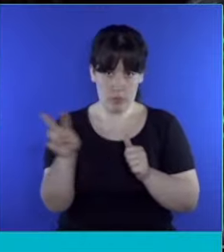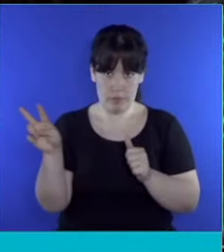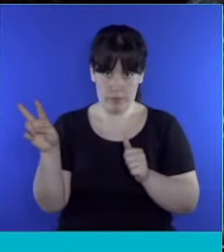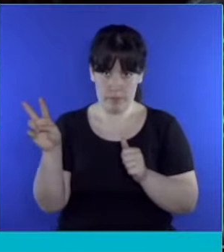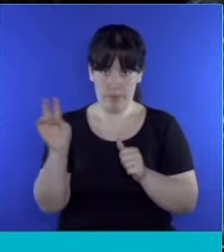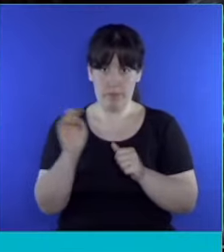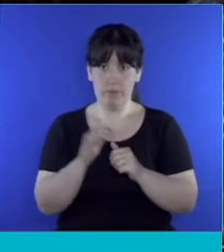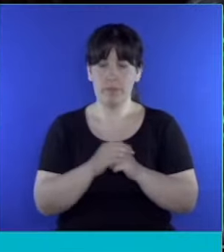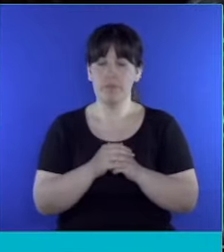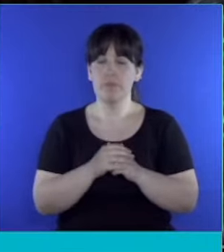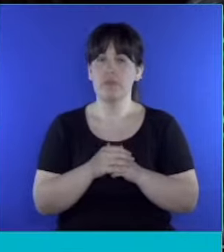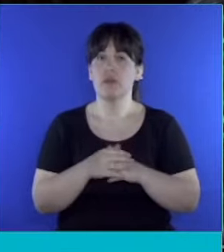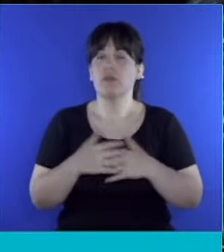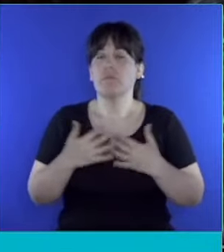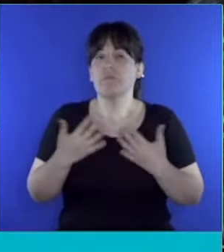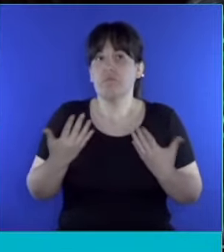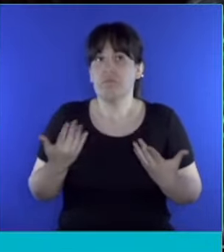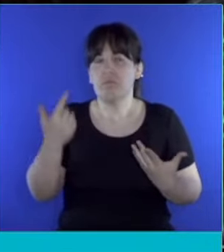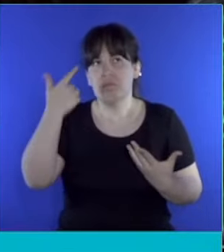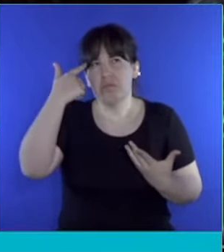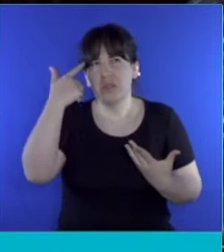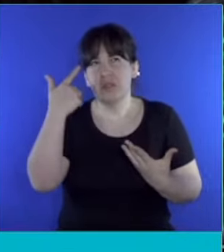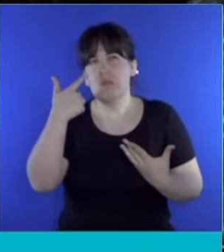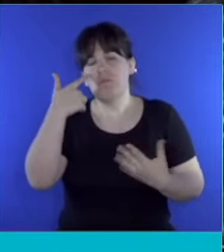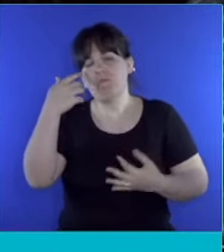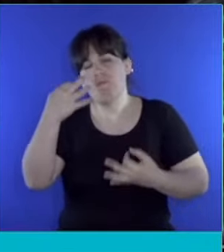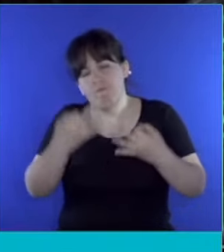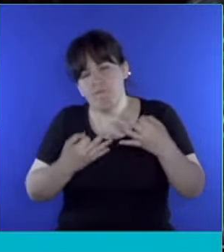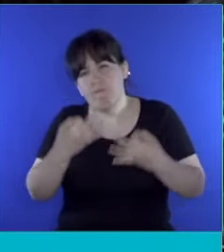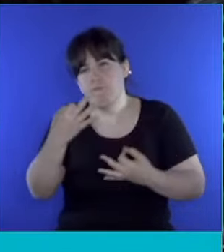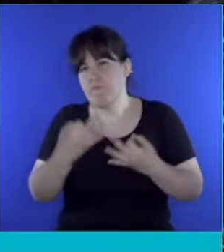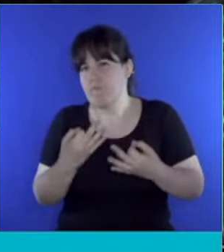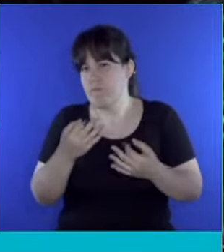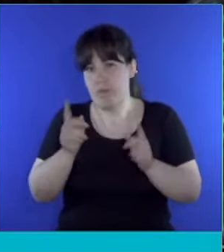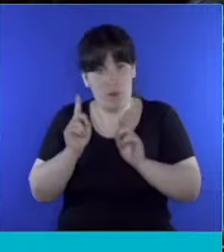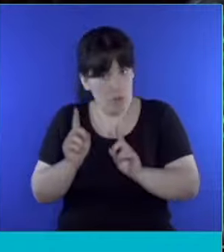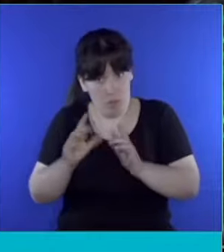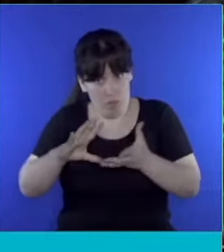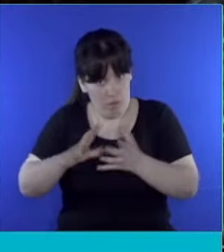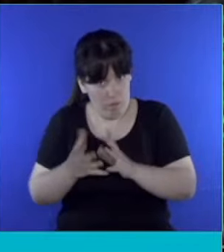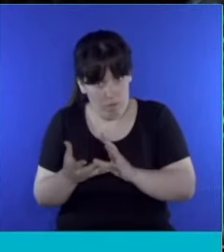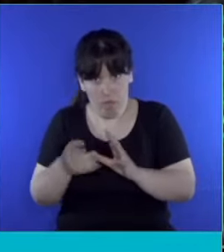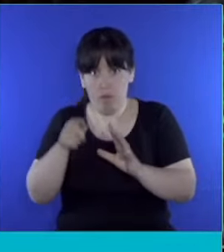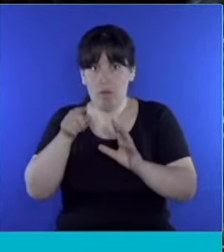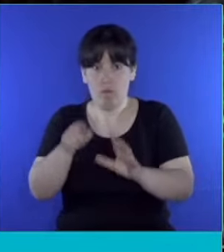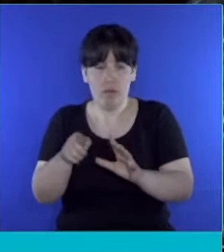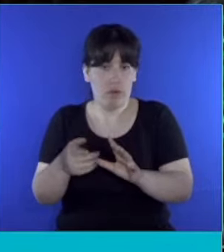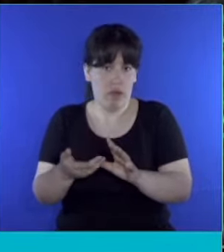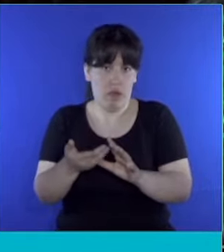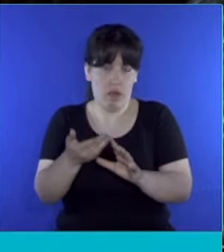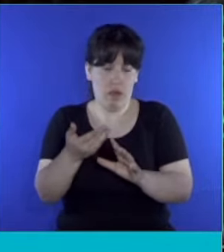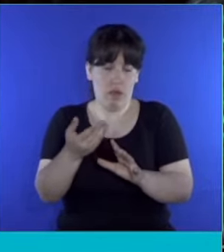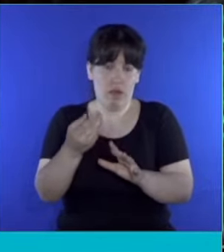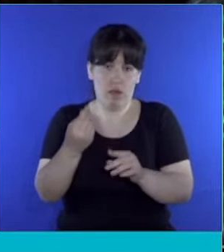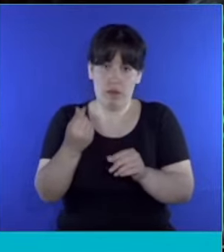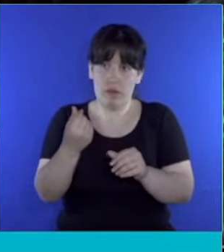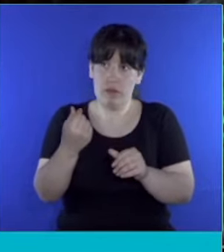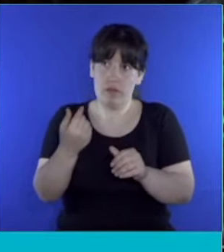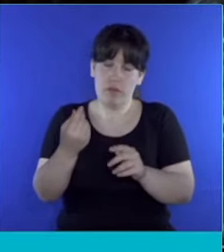nos planteamos, la analizamos con la misma lógica, con el mismo sentido común con el que intentamos